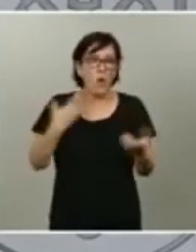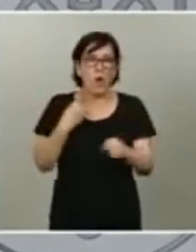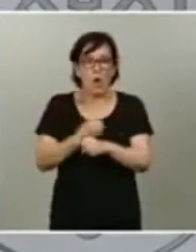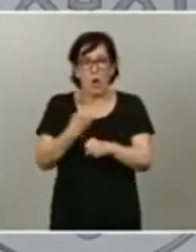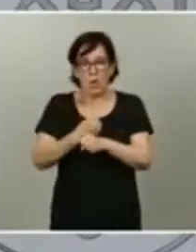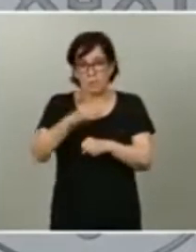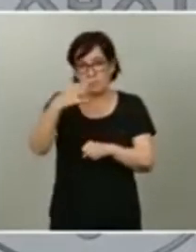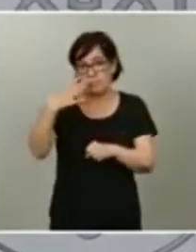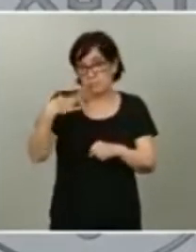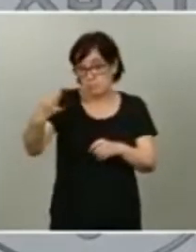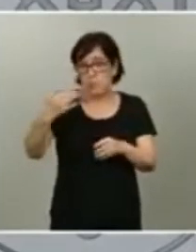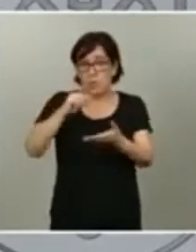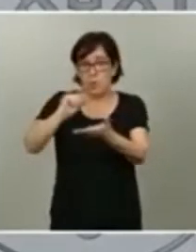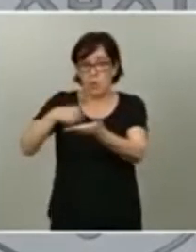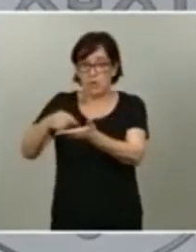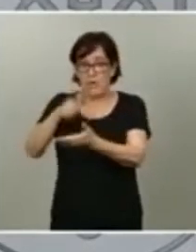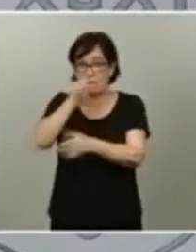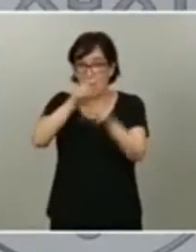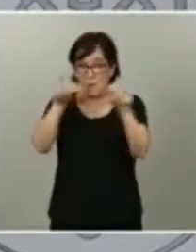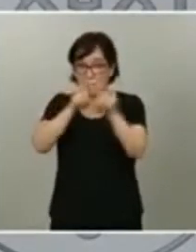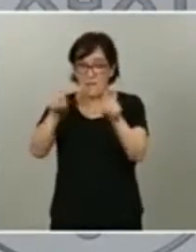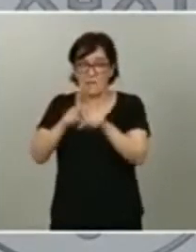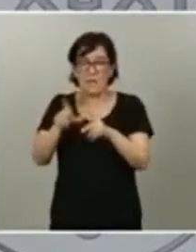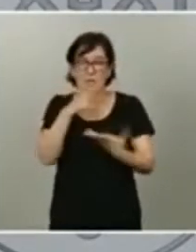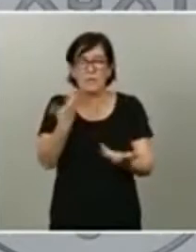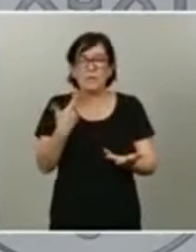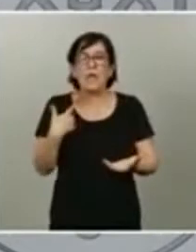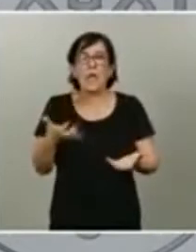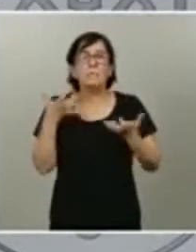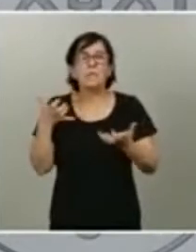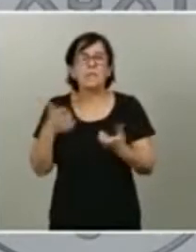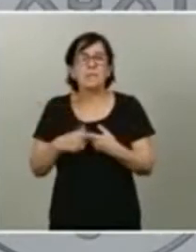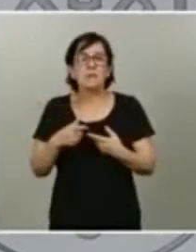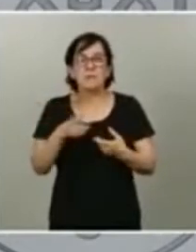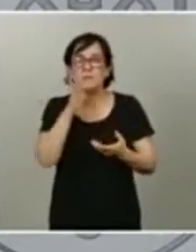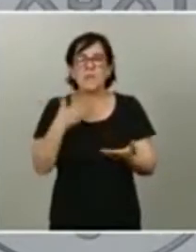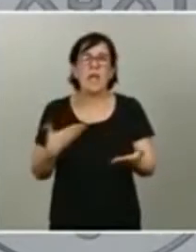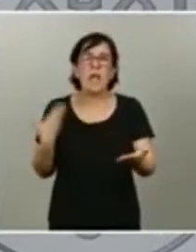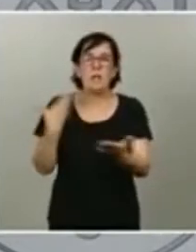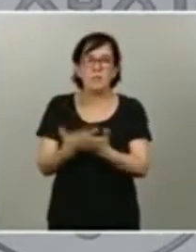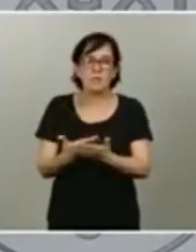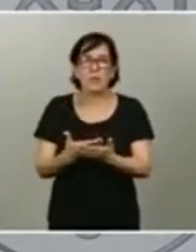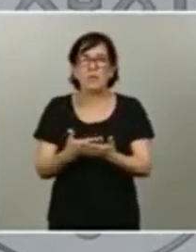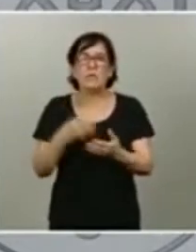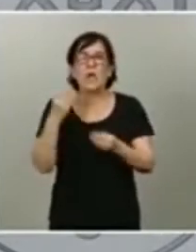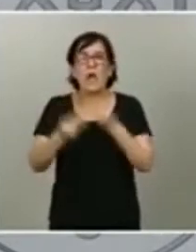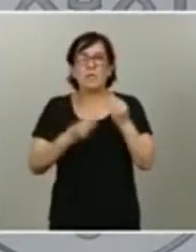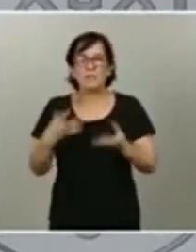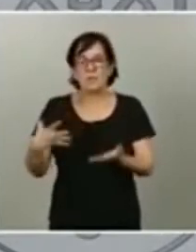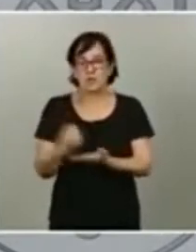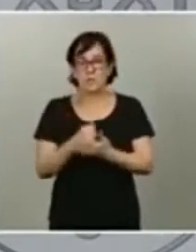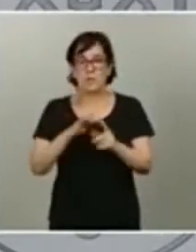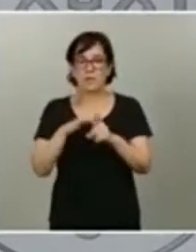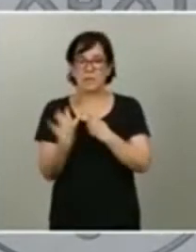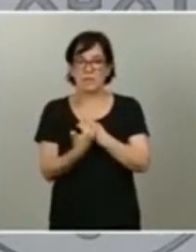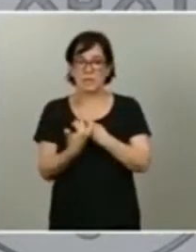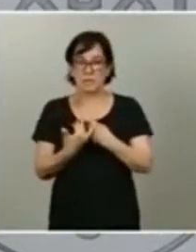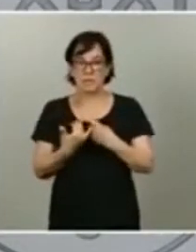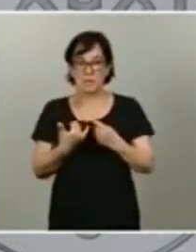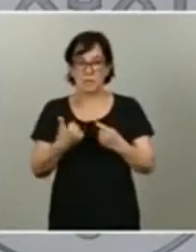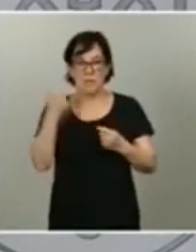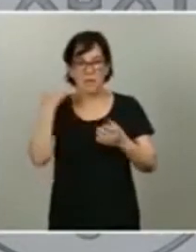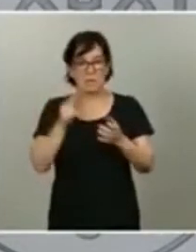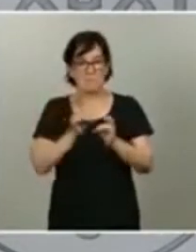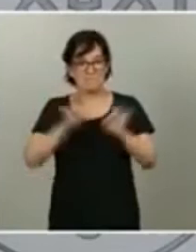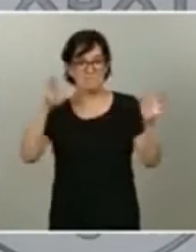porque son también los que se benefician de esa aportación que hacemos todos para que en las situaciones de vulnerabilidad en relación